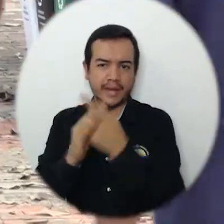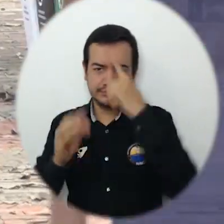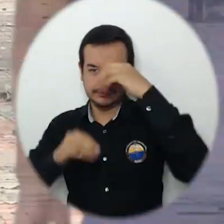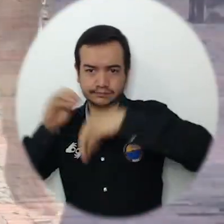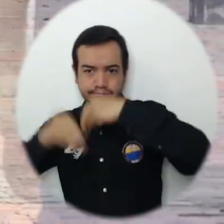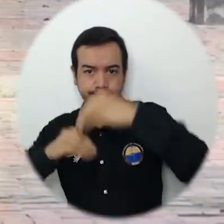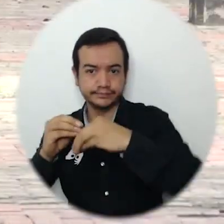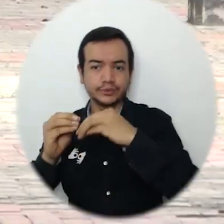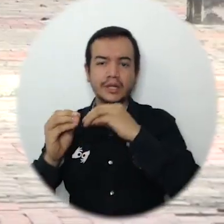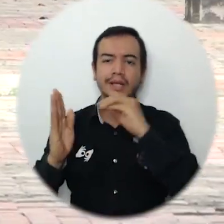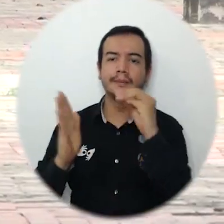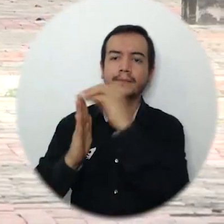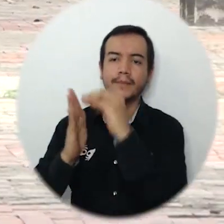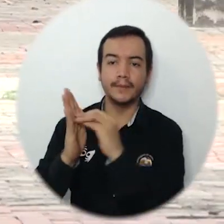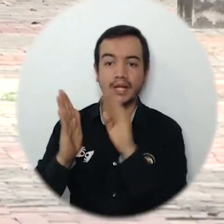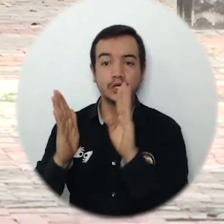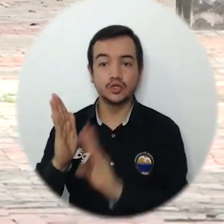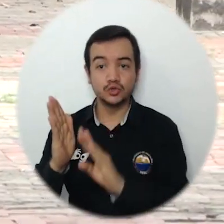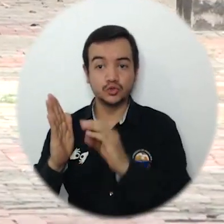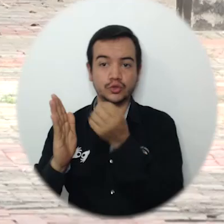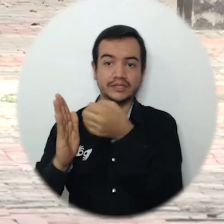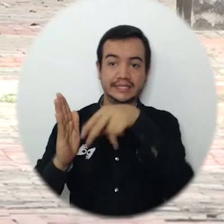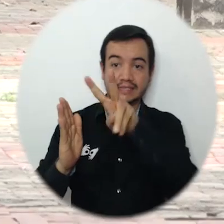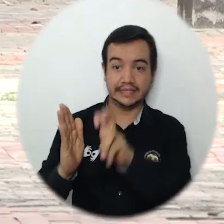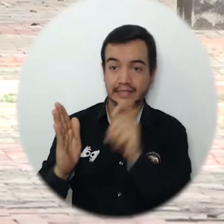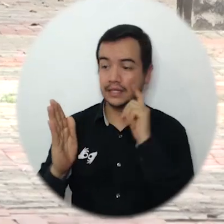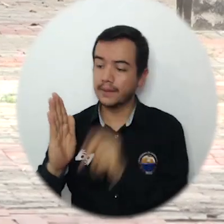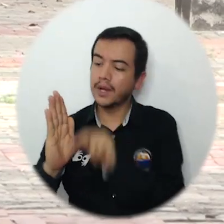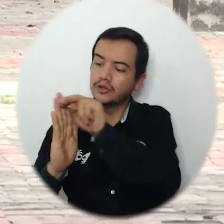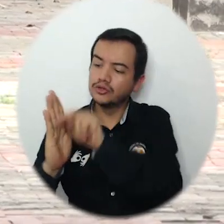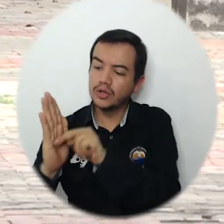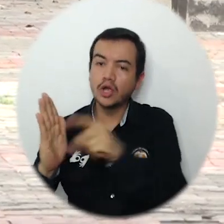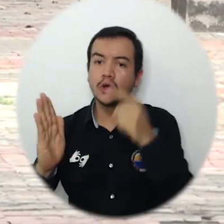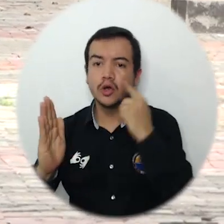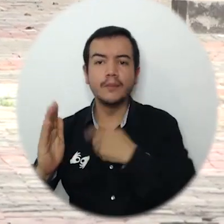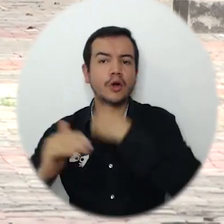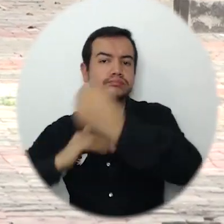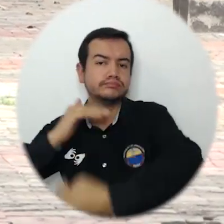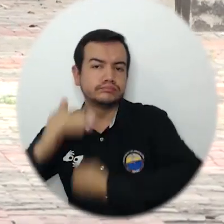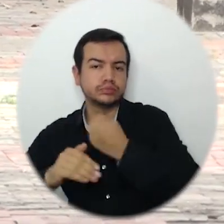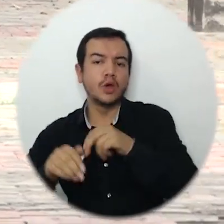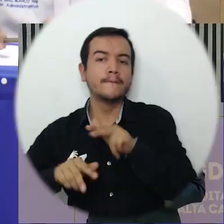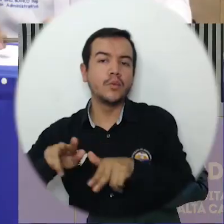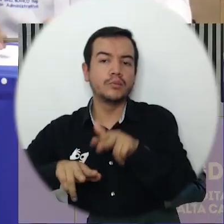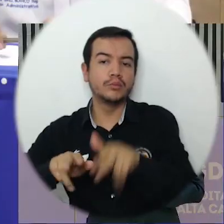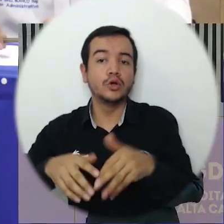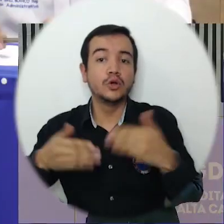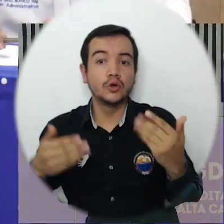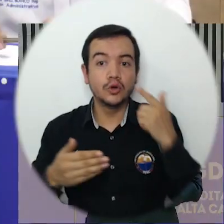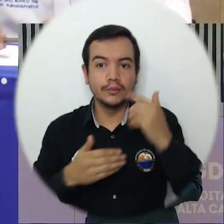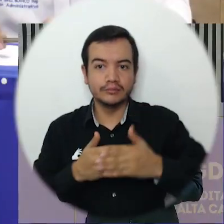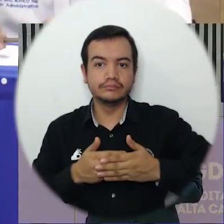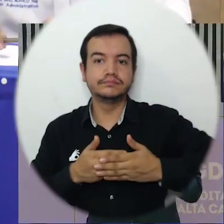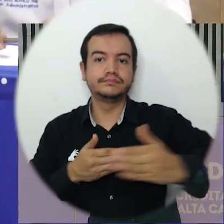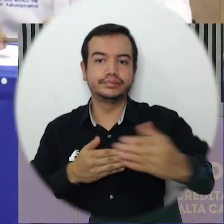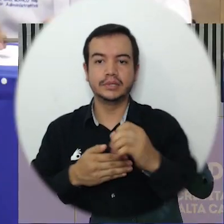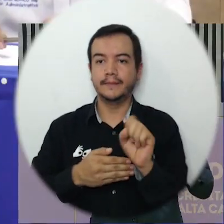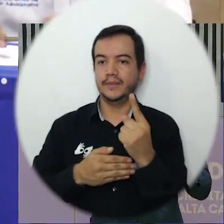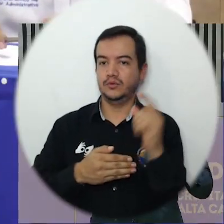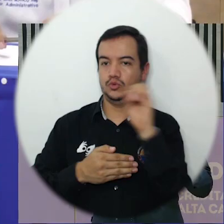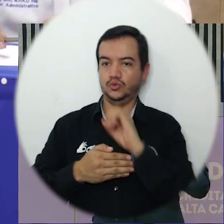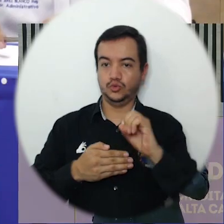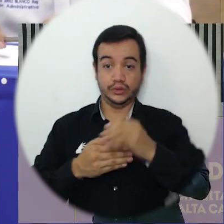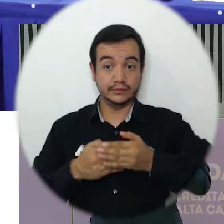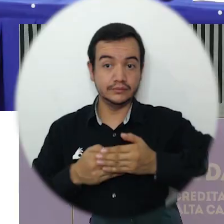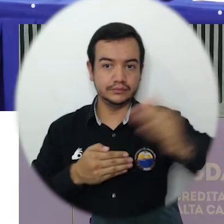17 en el que adopta las medidas transitorias para el retorno a las actividades académicas en el campus a partir del 1 de octubre. En el